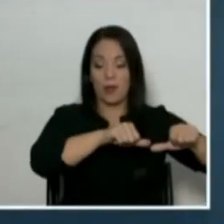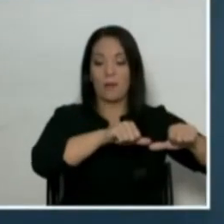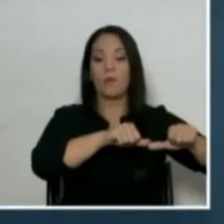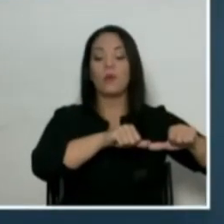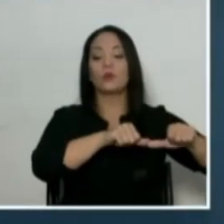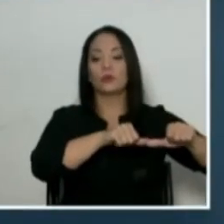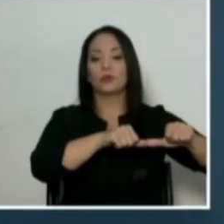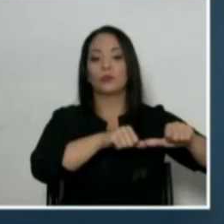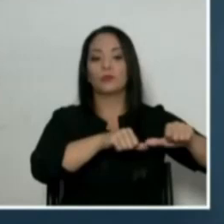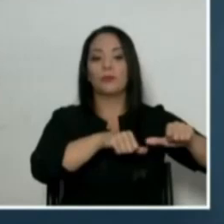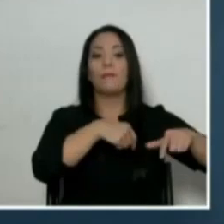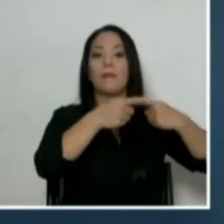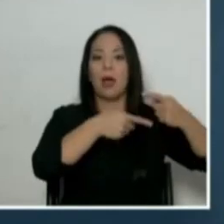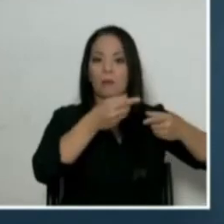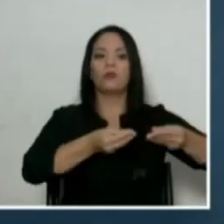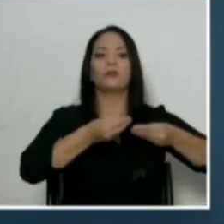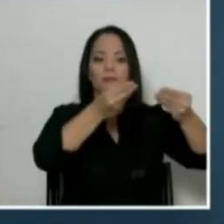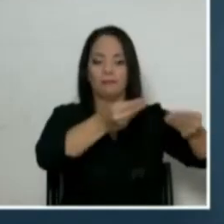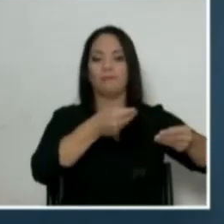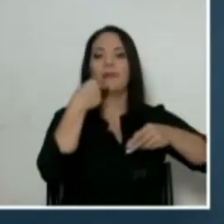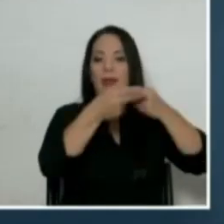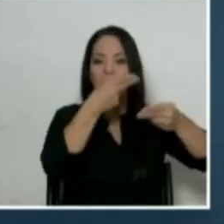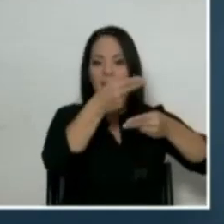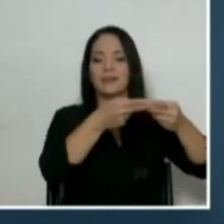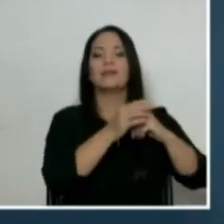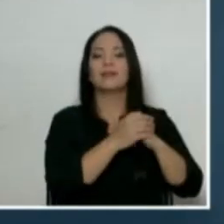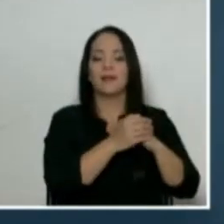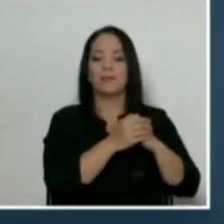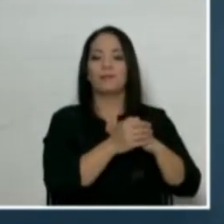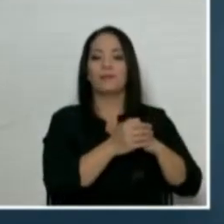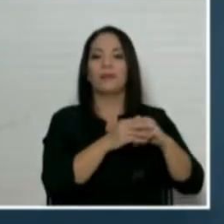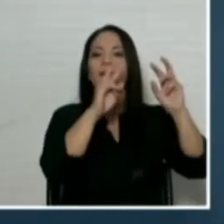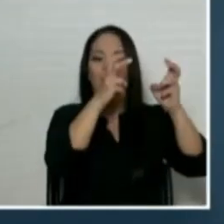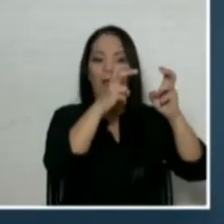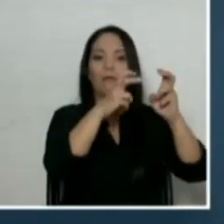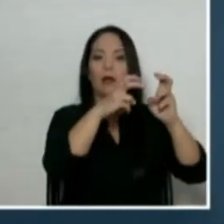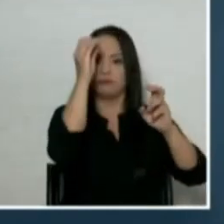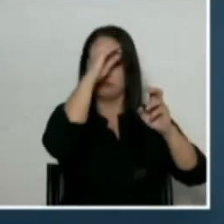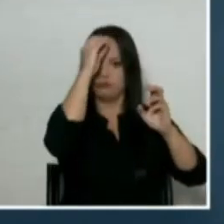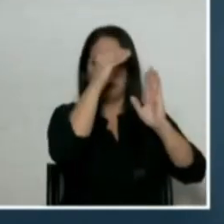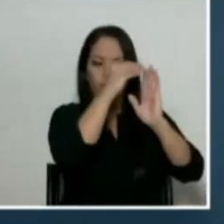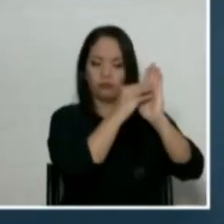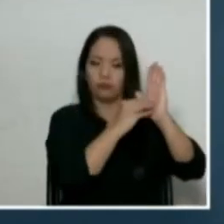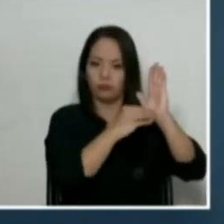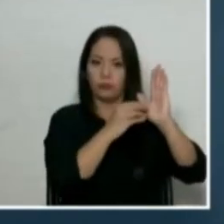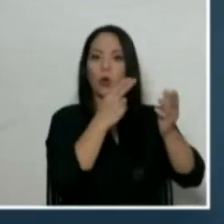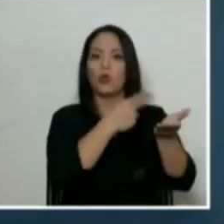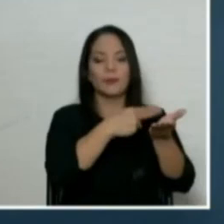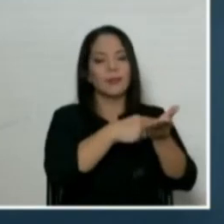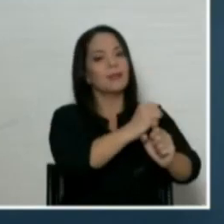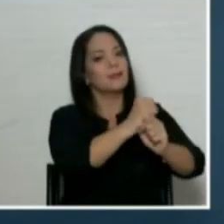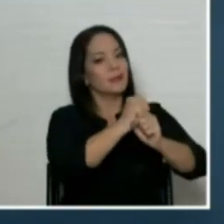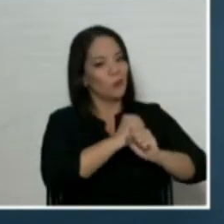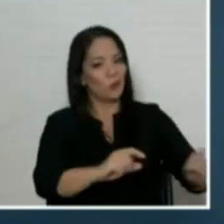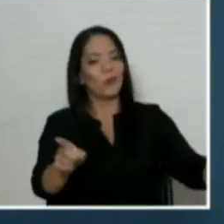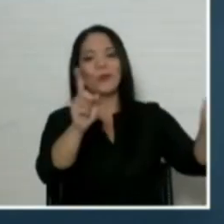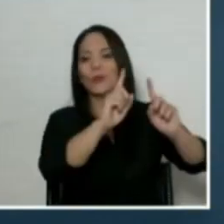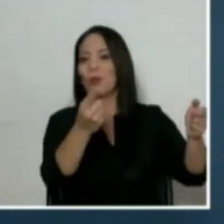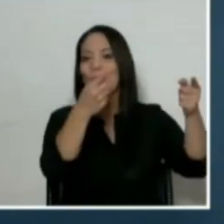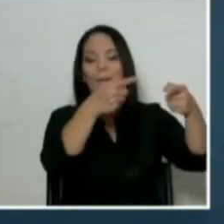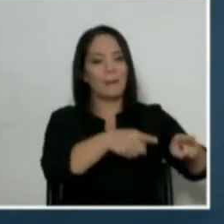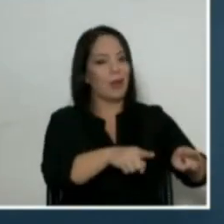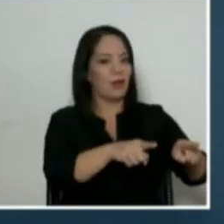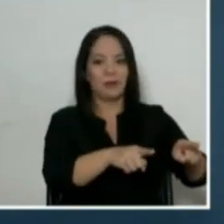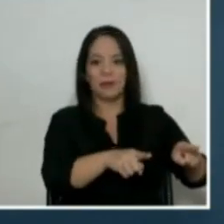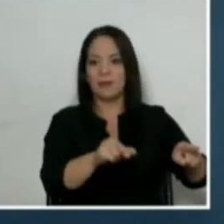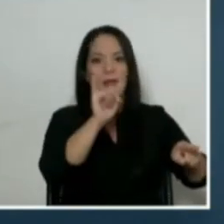dejarle un legado al país, los criterios de hospital seguro, para que no se vuelvan a repetir ninguna de estas historias que tanto